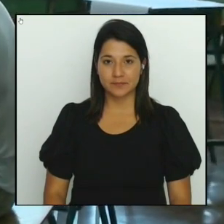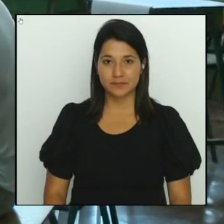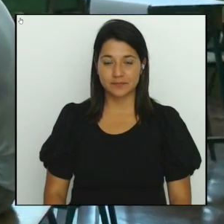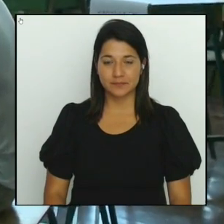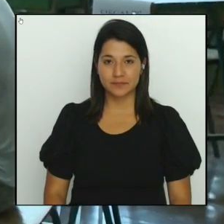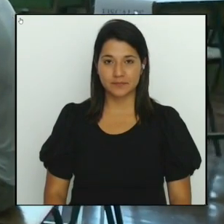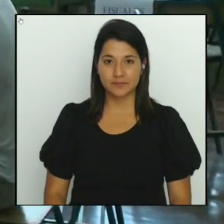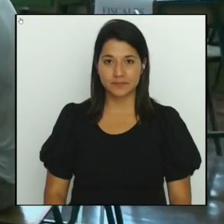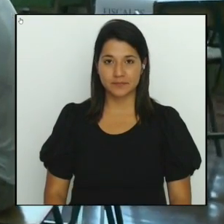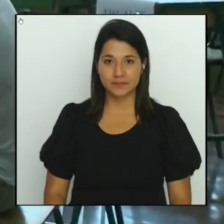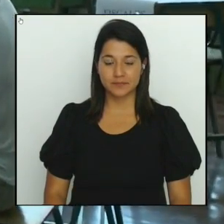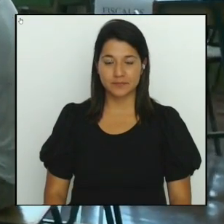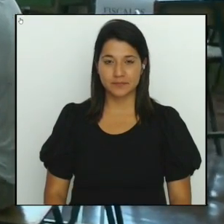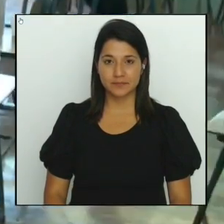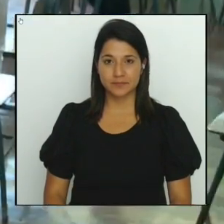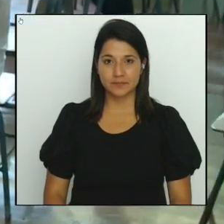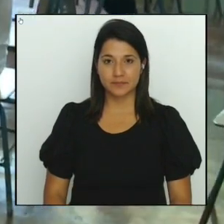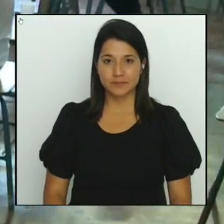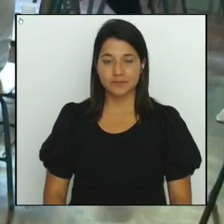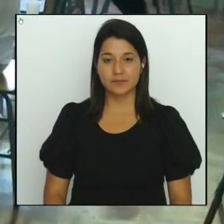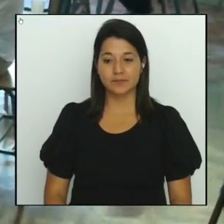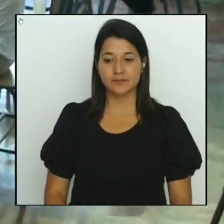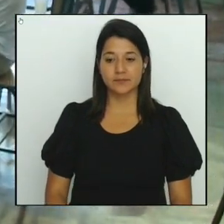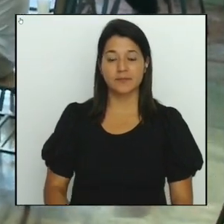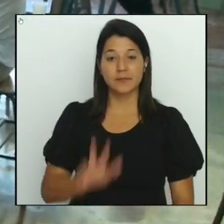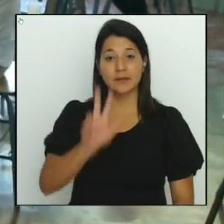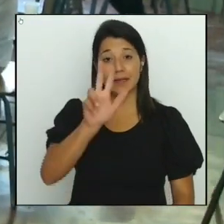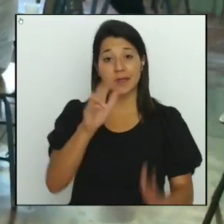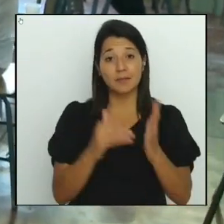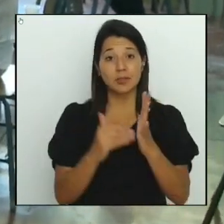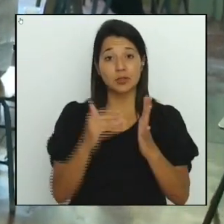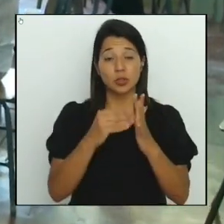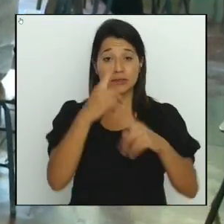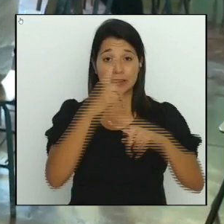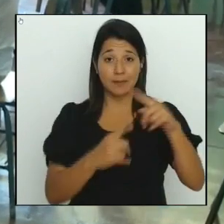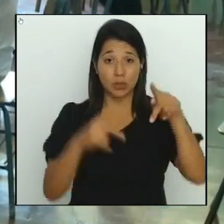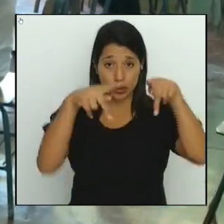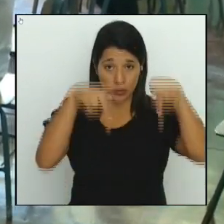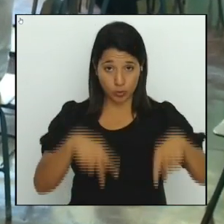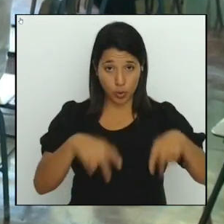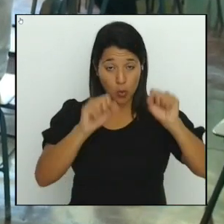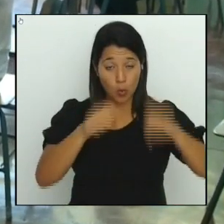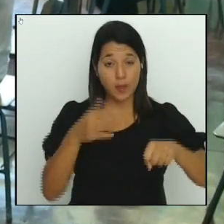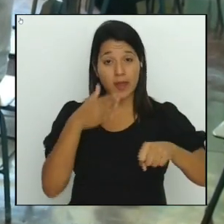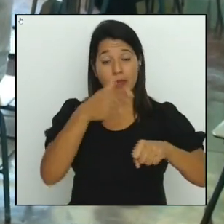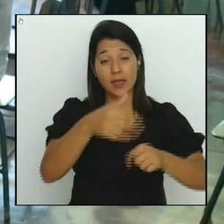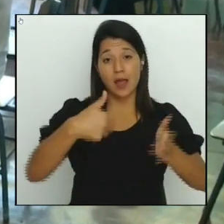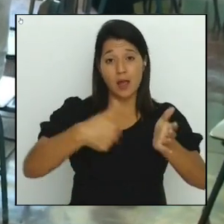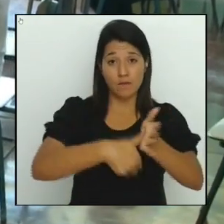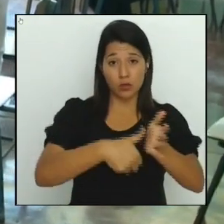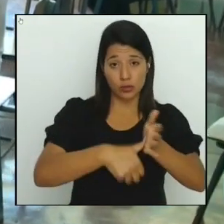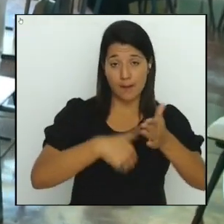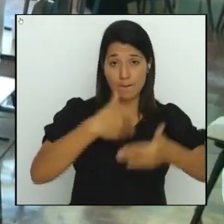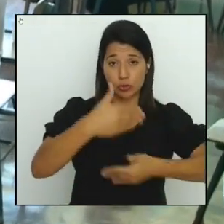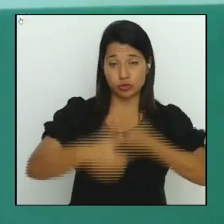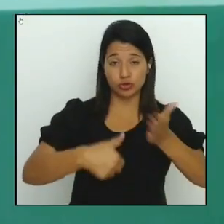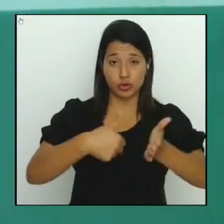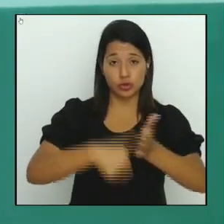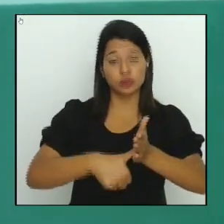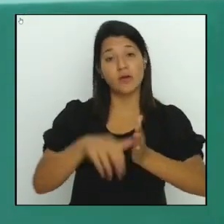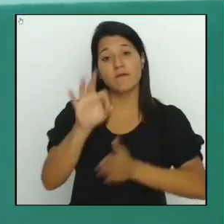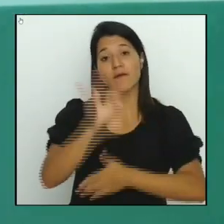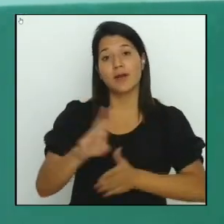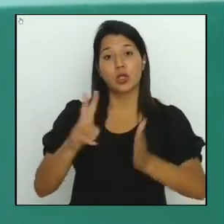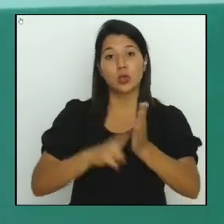Tres millones y medio de ciudadanos costarricenses podrán votar en las elecciones municipales de febrero del 2024. Los comicios